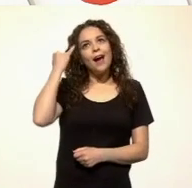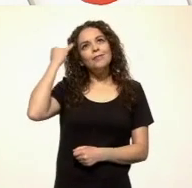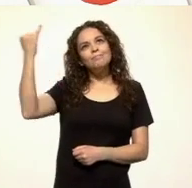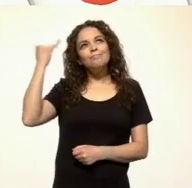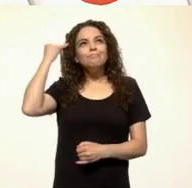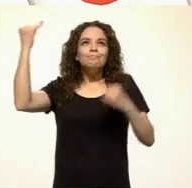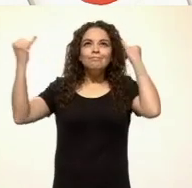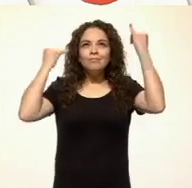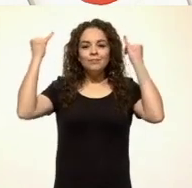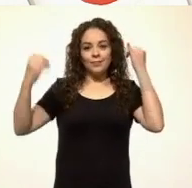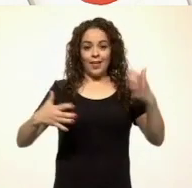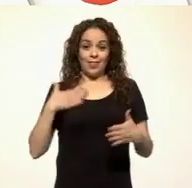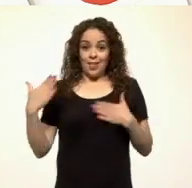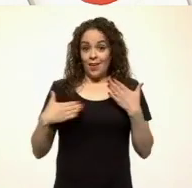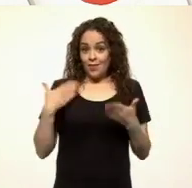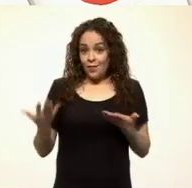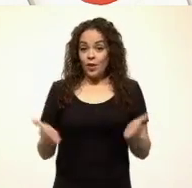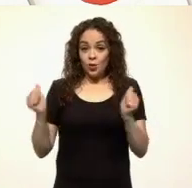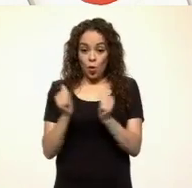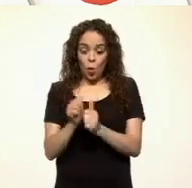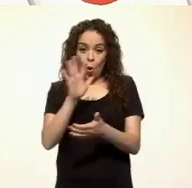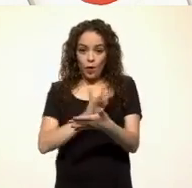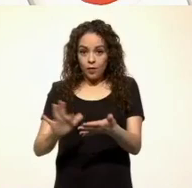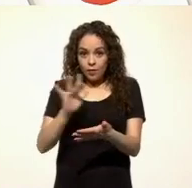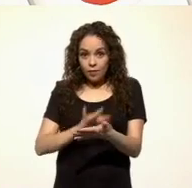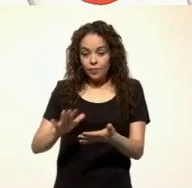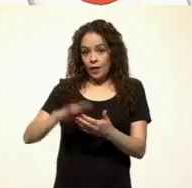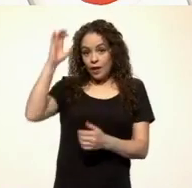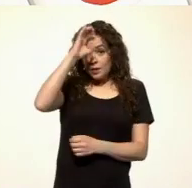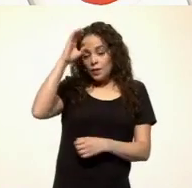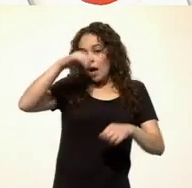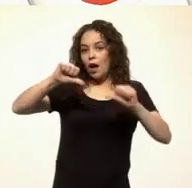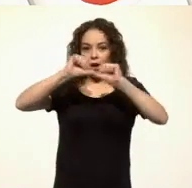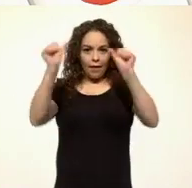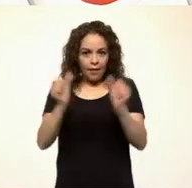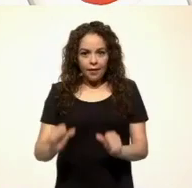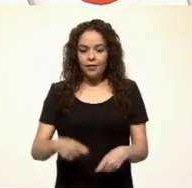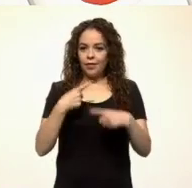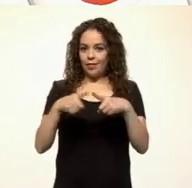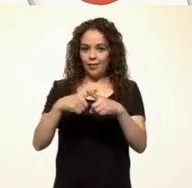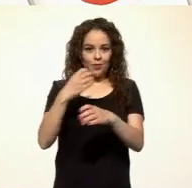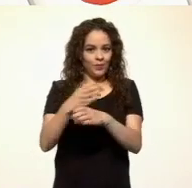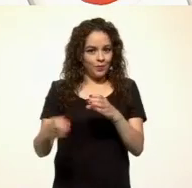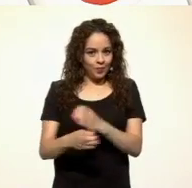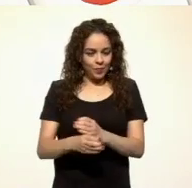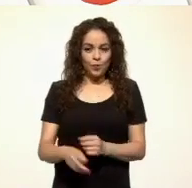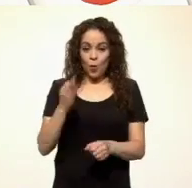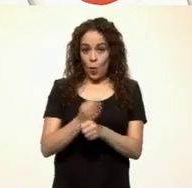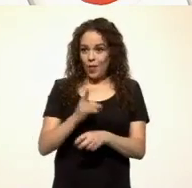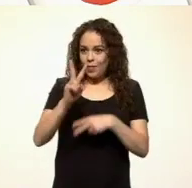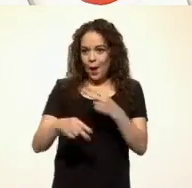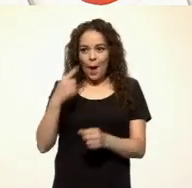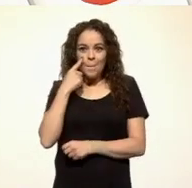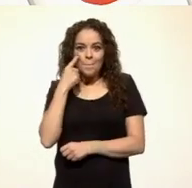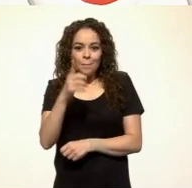en el mundo de la lectura, la ciencia, las artes y muchas cosas más. Acompáñame a descubrir una